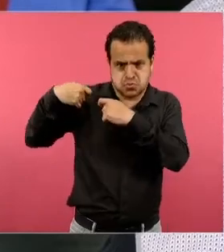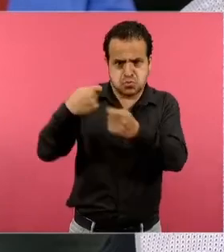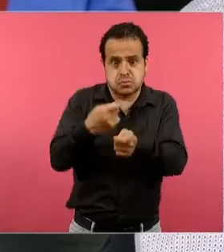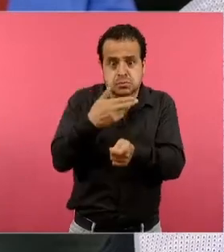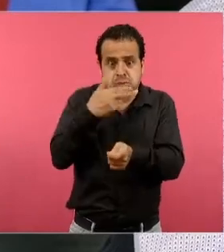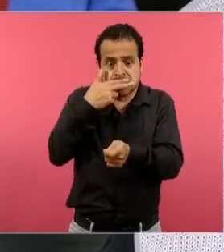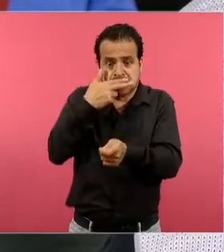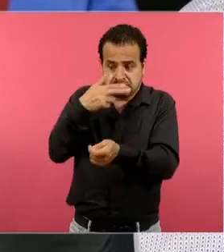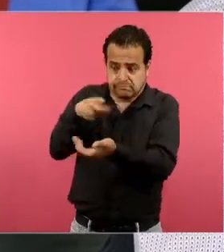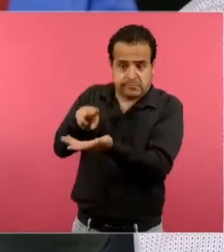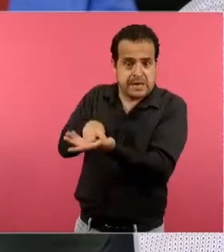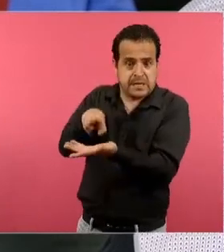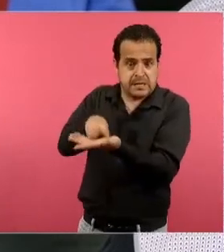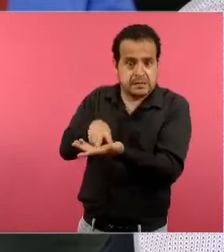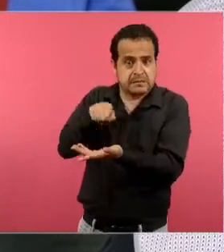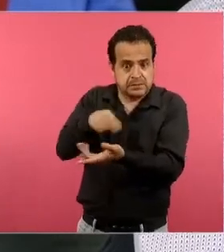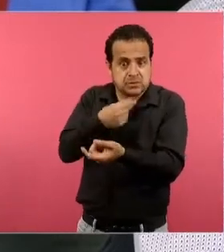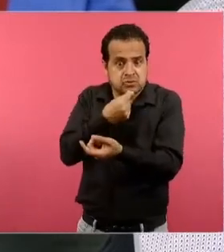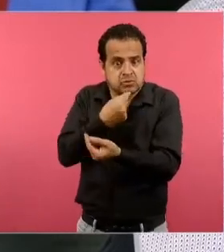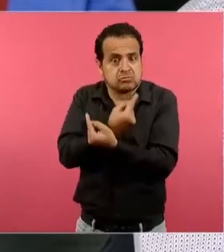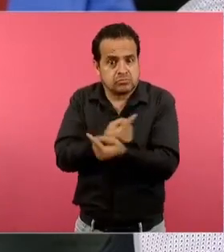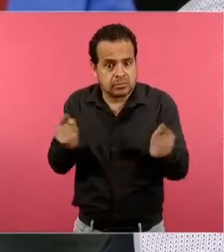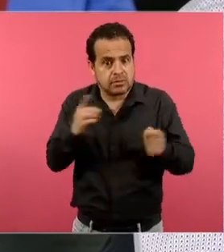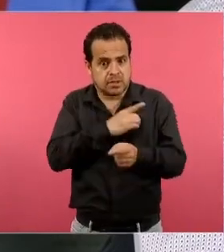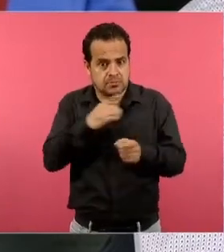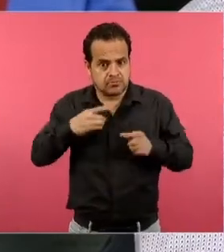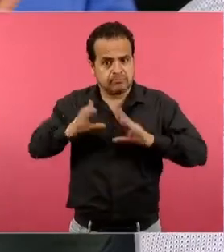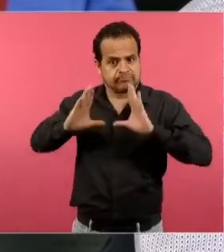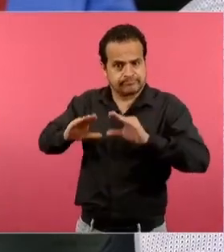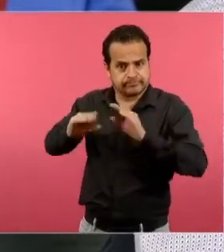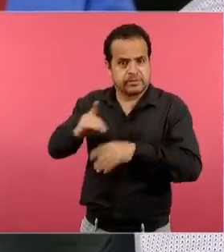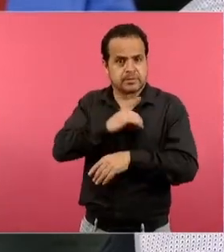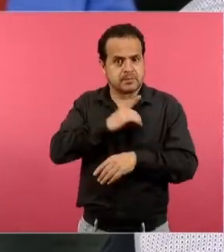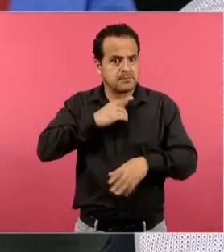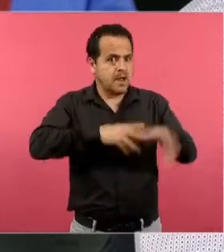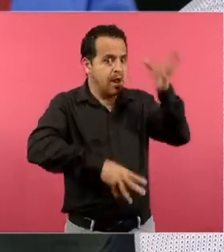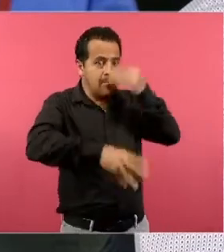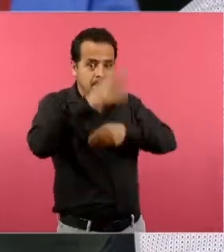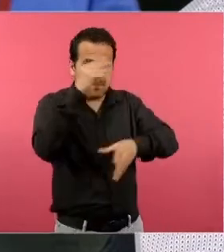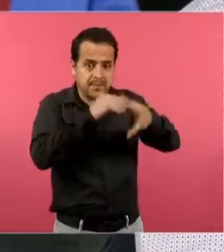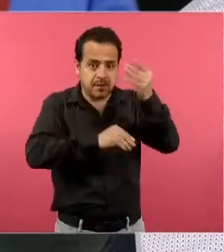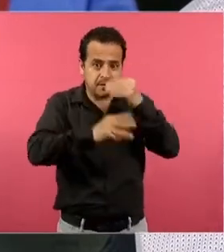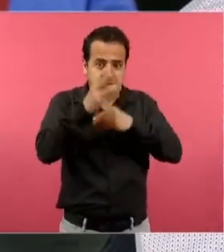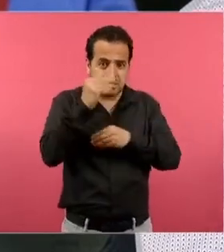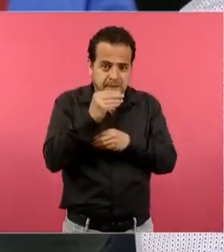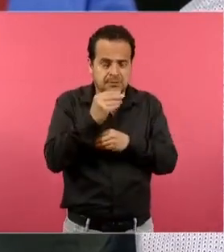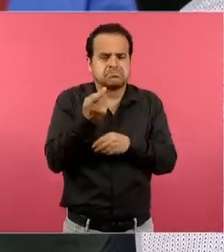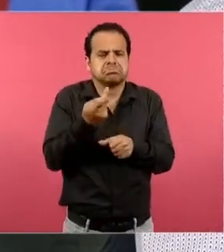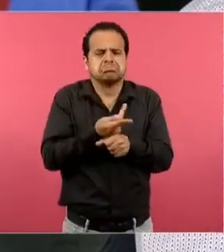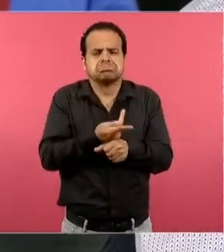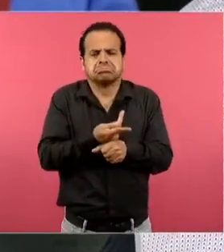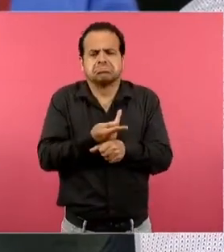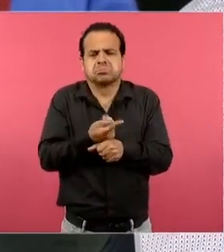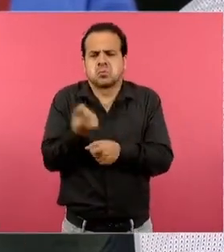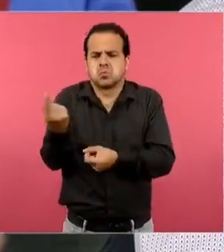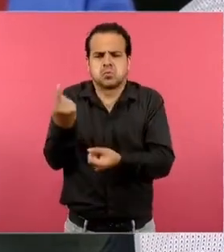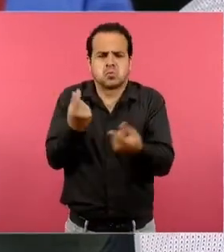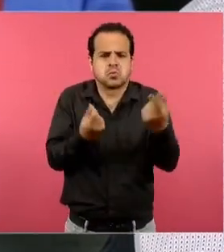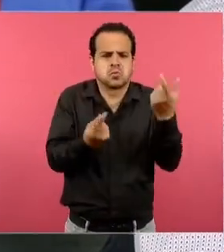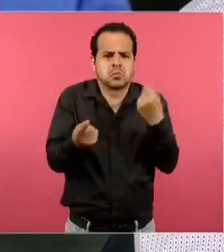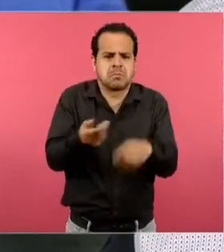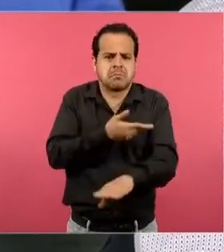conocimiento en la dimensión que tienen. Y una de las críticas que se ha hecho, por ejemplo, en redes sociales ha sido que conocimiento del